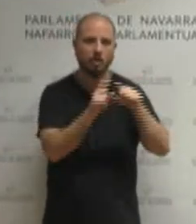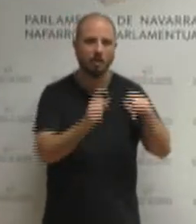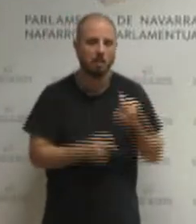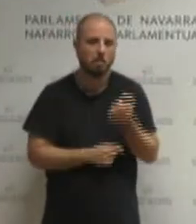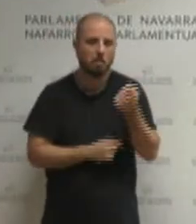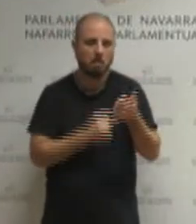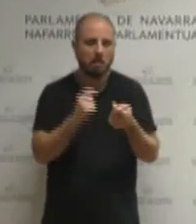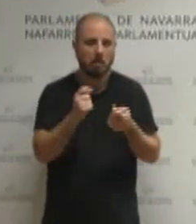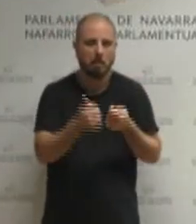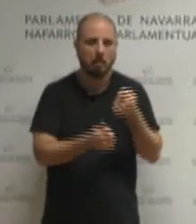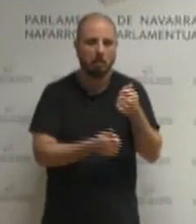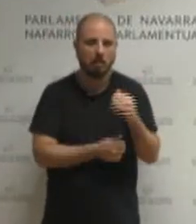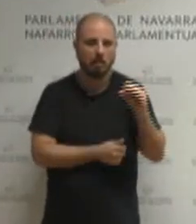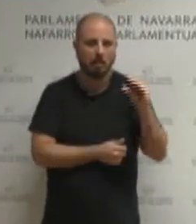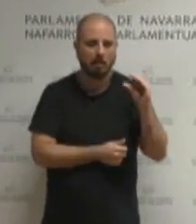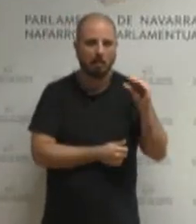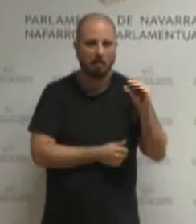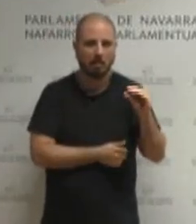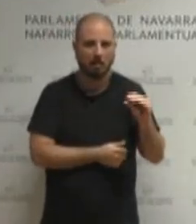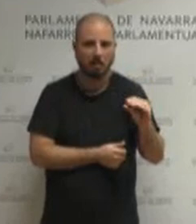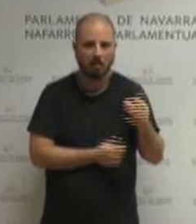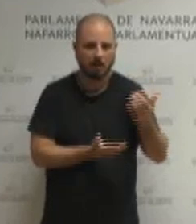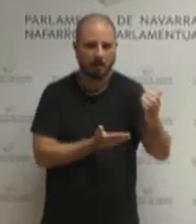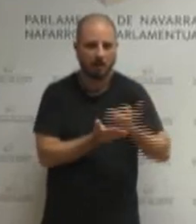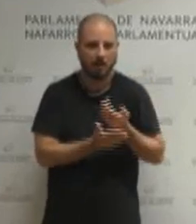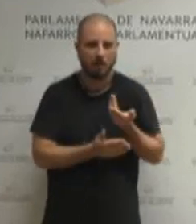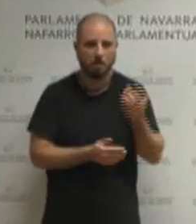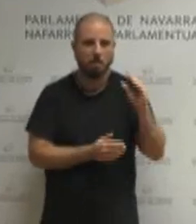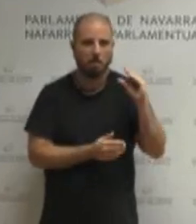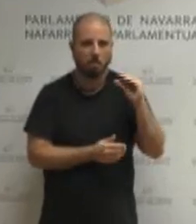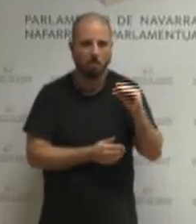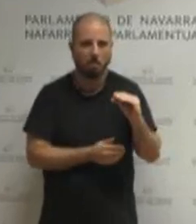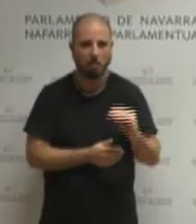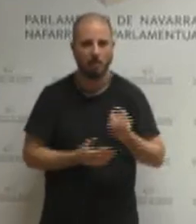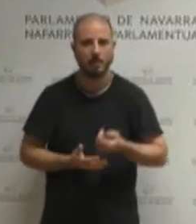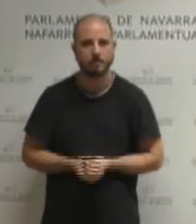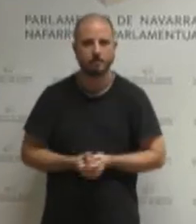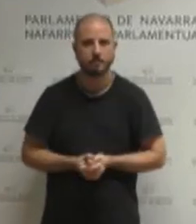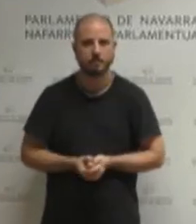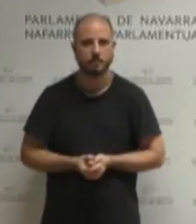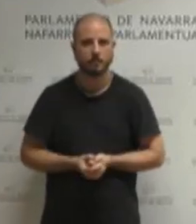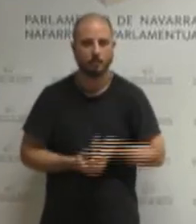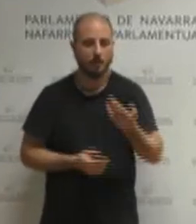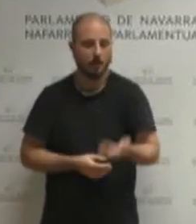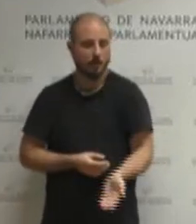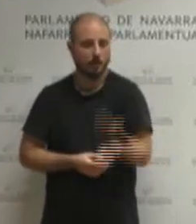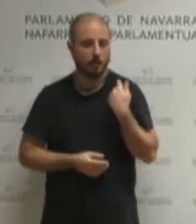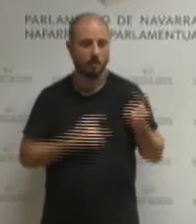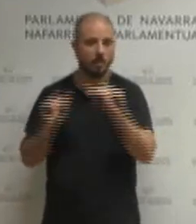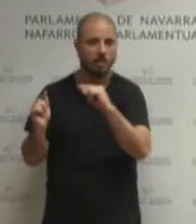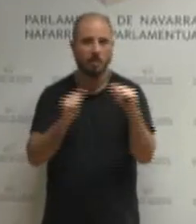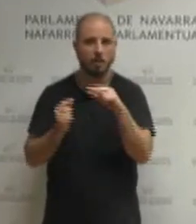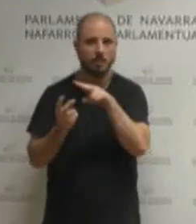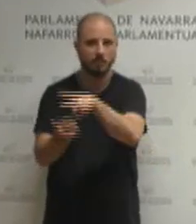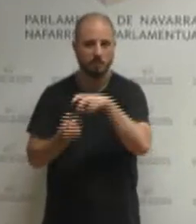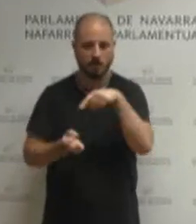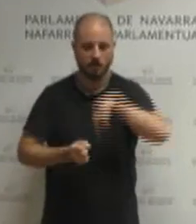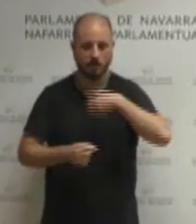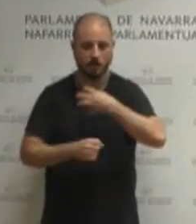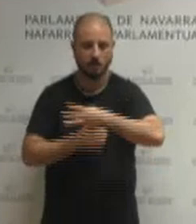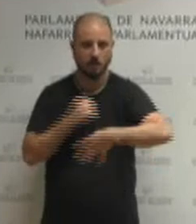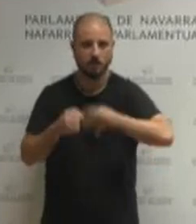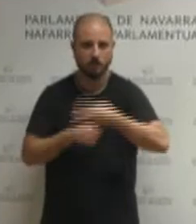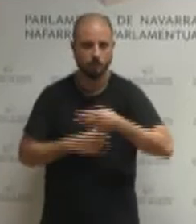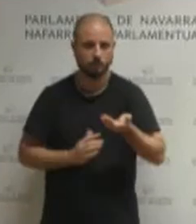en la recaudación de Navarra y en vísperas del último debate fiscal de esta legislatura tenemos